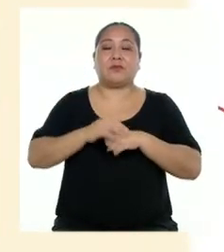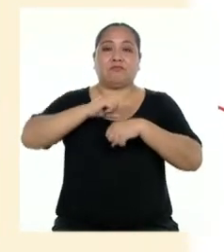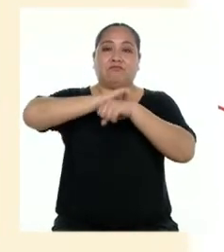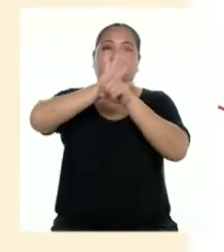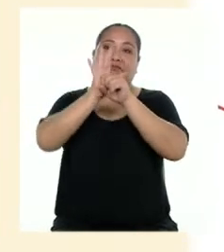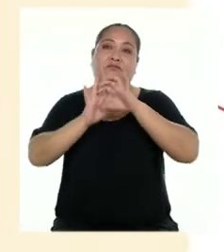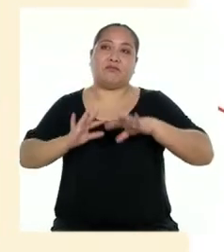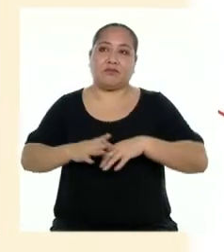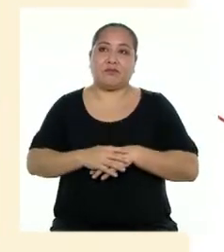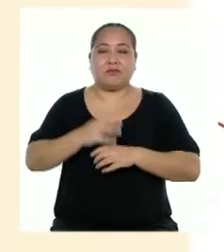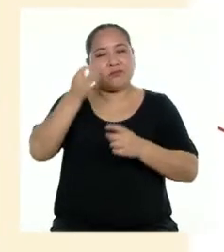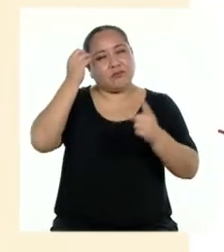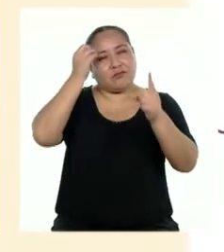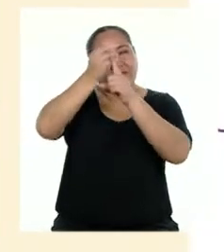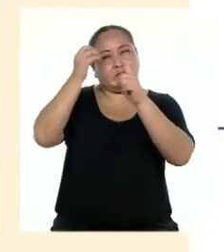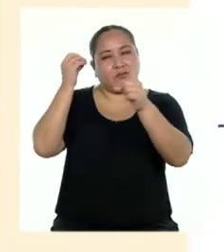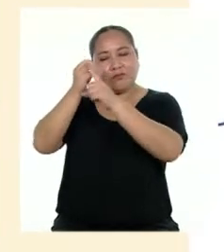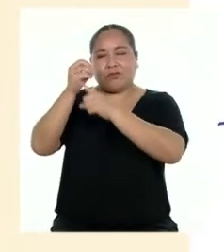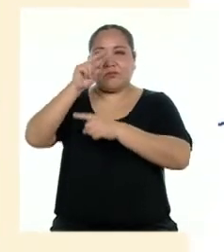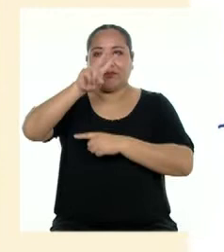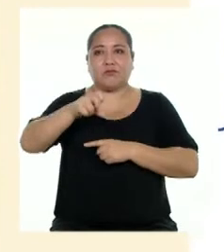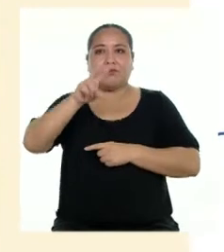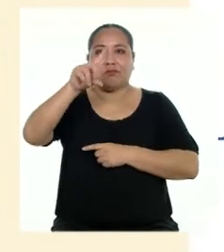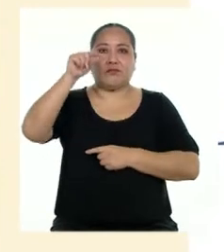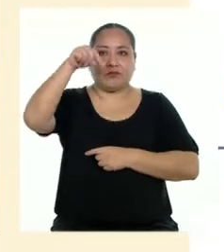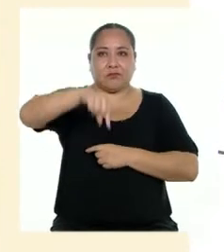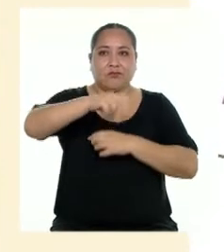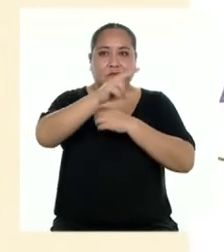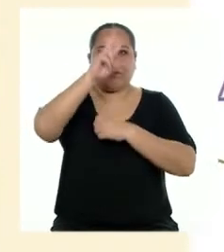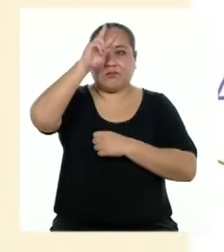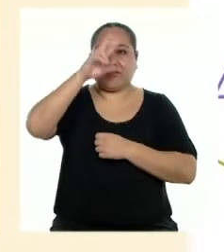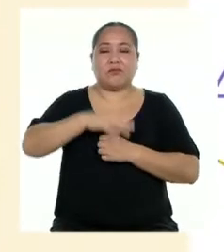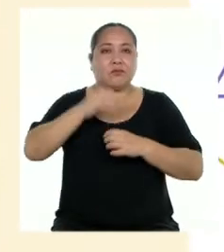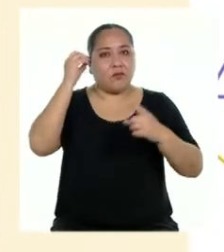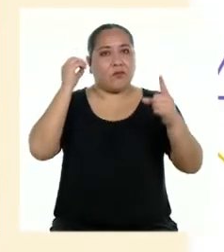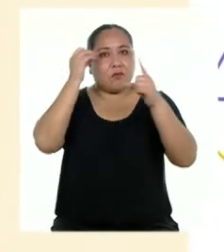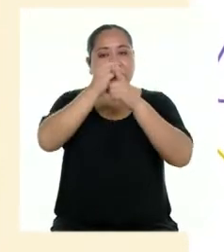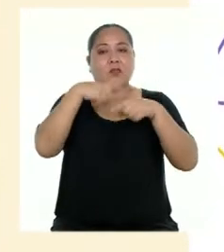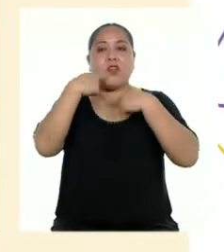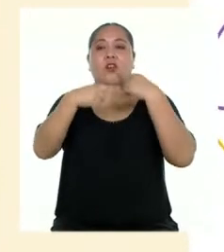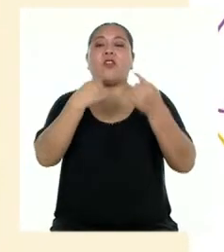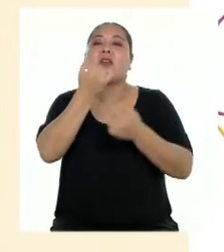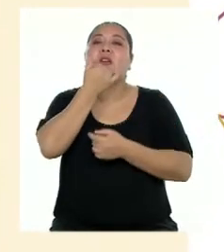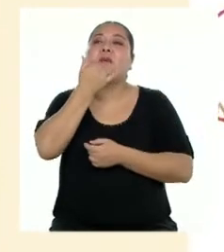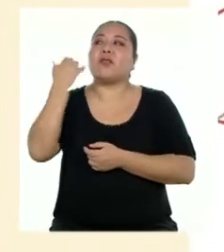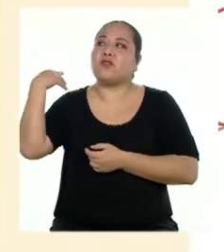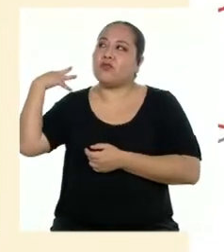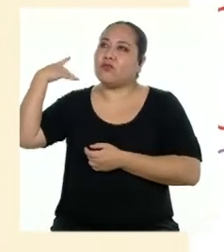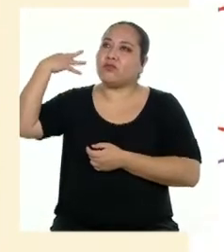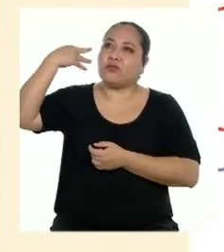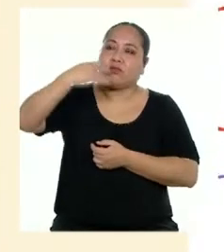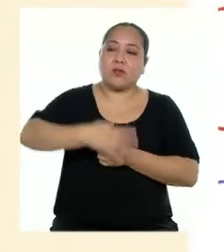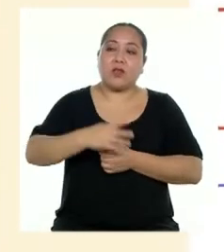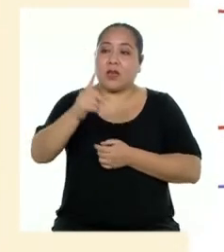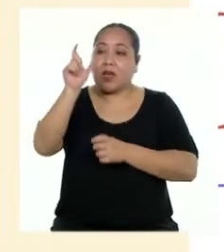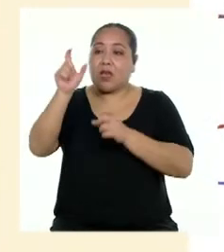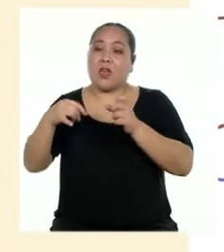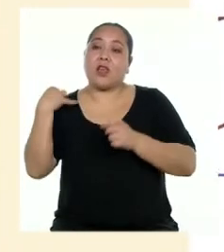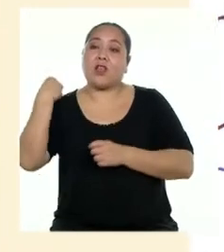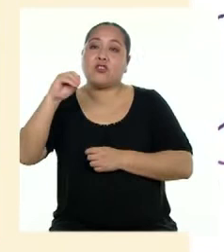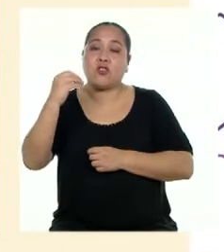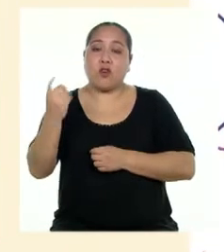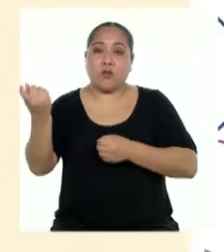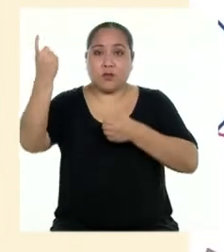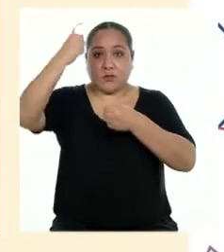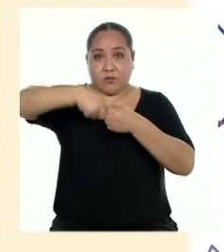pandemia y los retos para el 2021 en el Perú. Su propósito es relatar lo acontecido y comprometer a jóvenes a construir